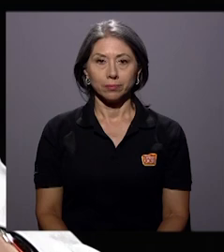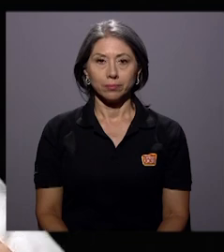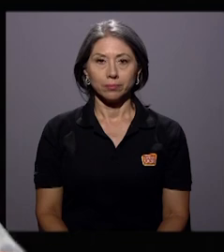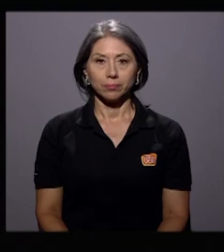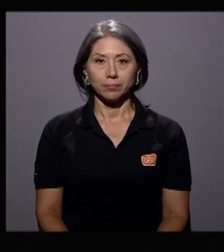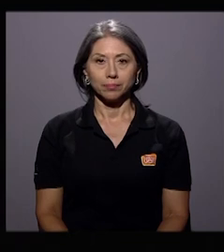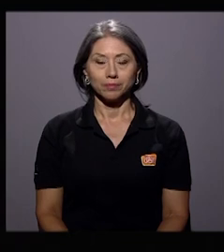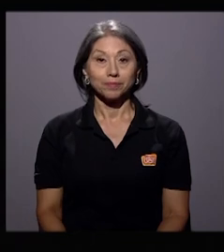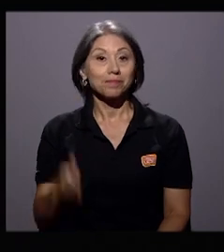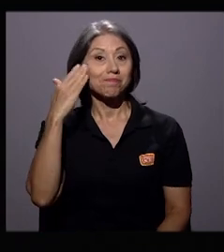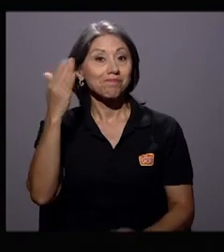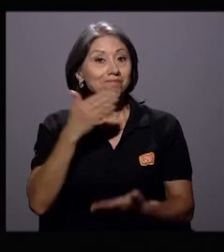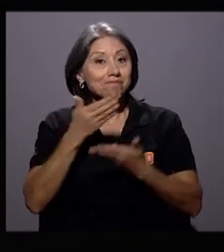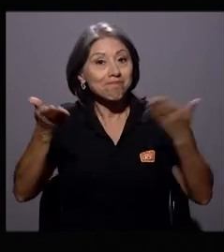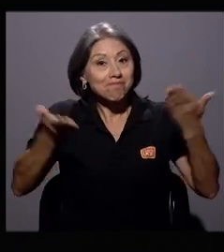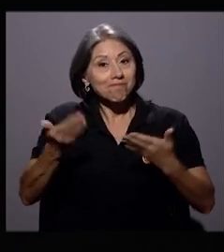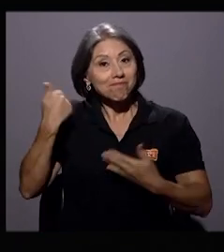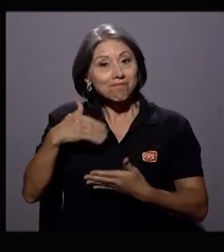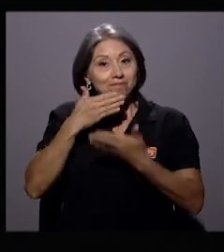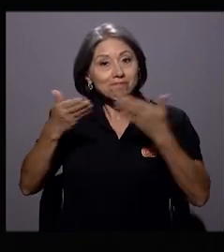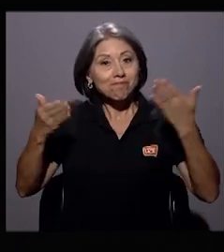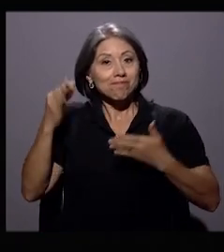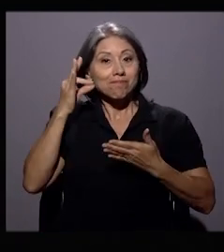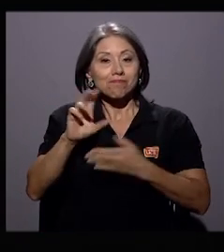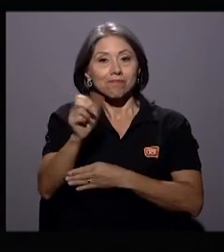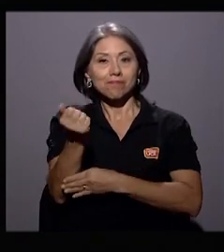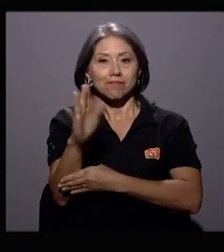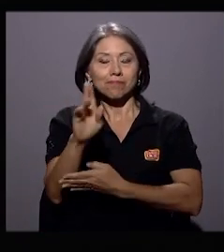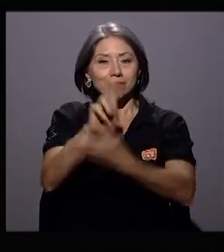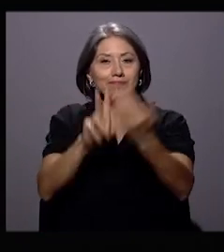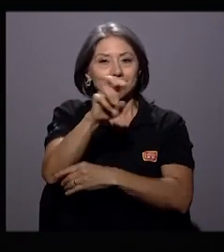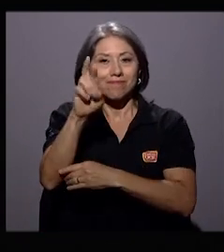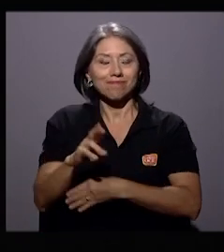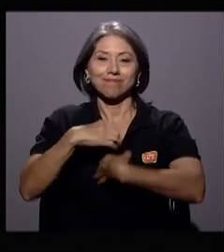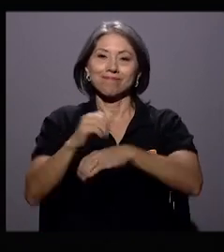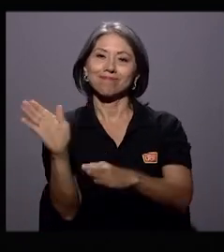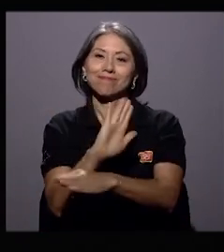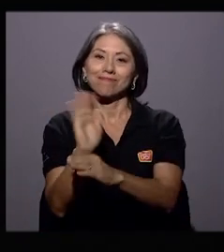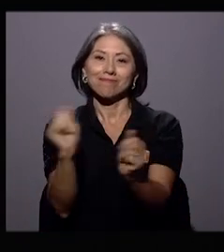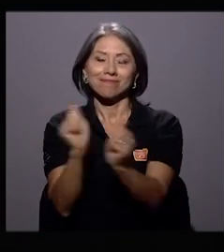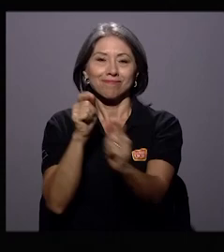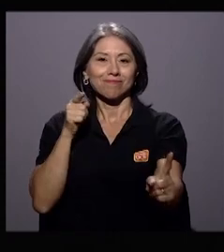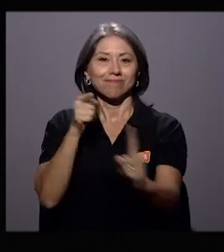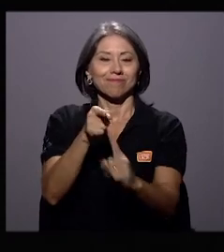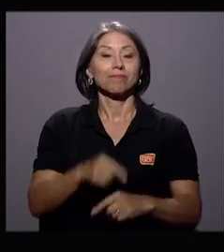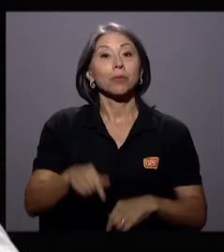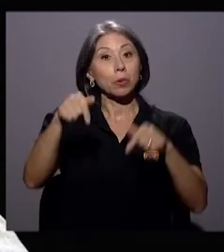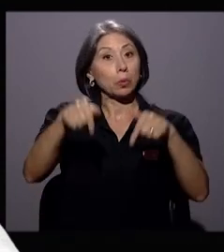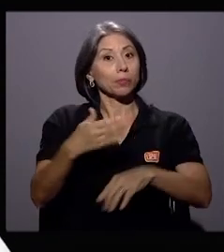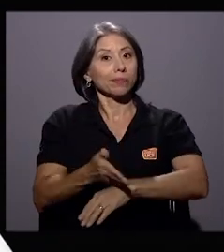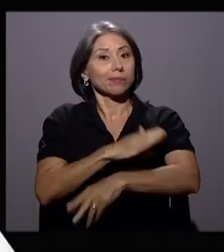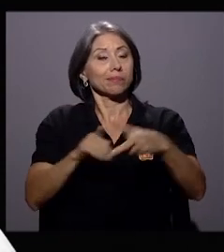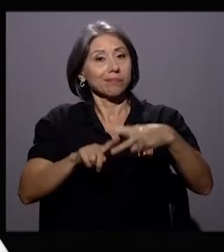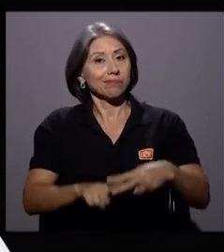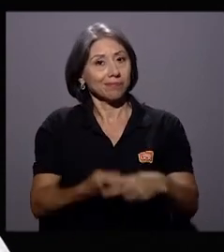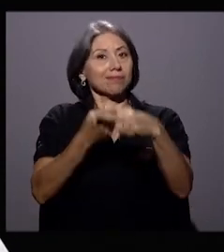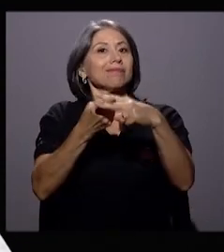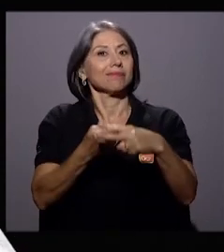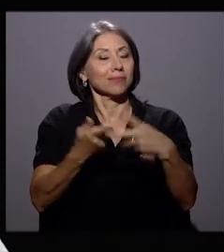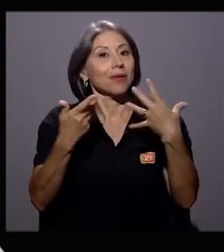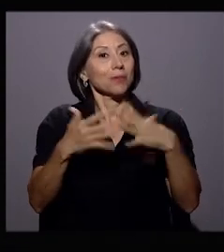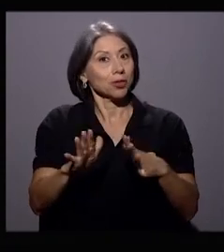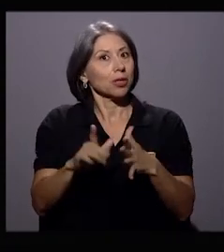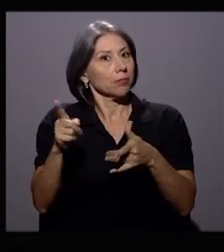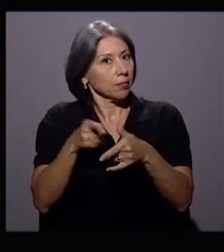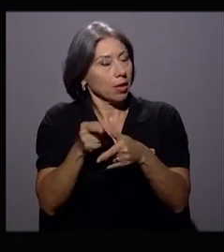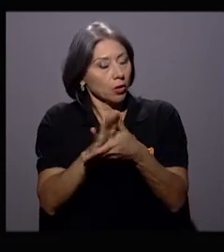Hola, bienvenidos y bienvenidas al canal 15 Universidad de Costa Rica, donde hacemos televisión con sentido. Hoy, antes de iniciar, hicimos nuestro protocolo de lavado